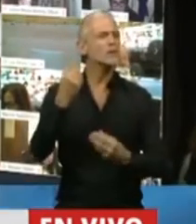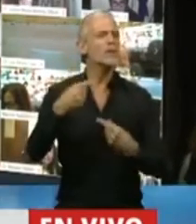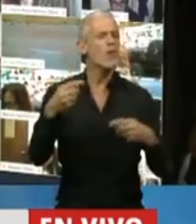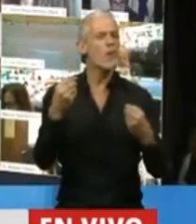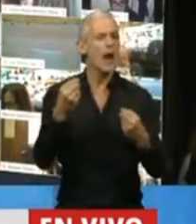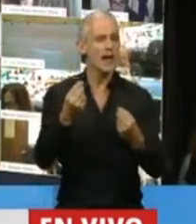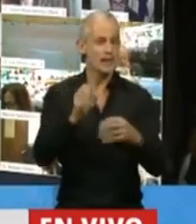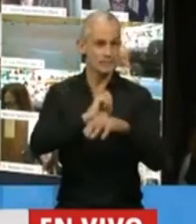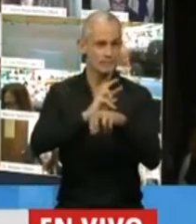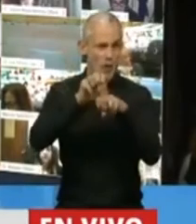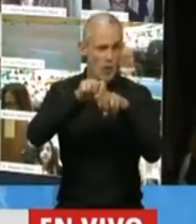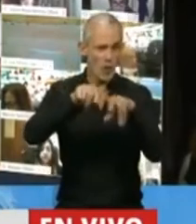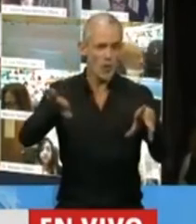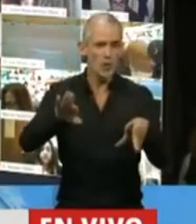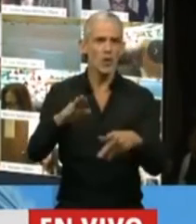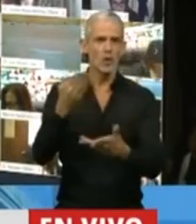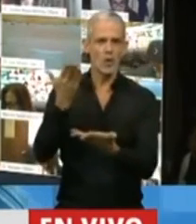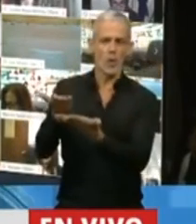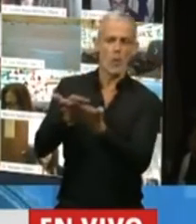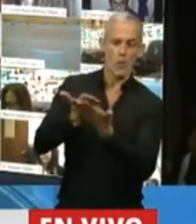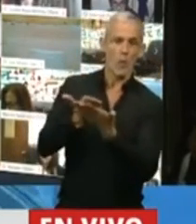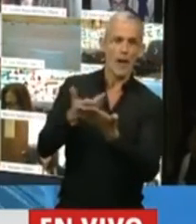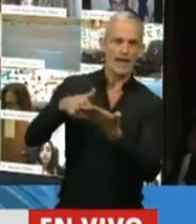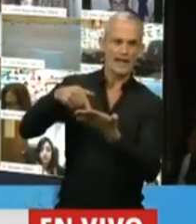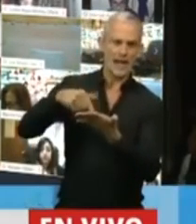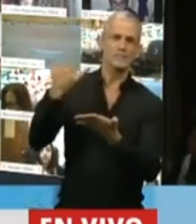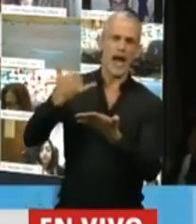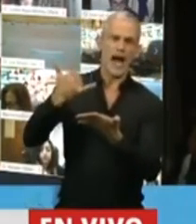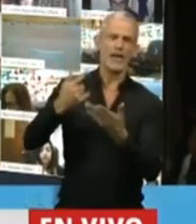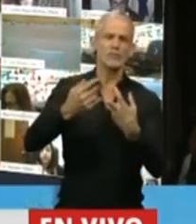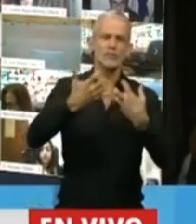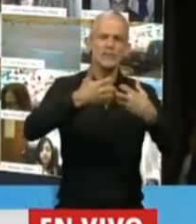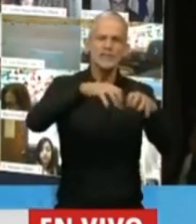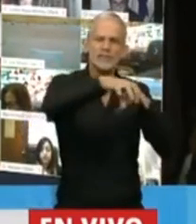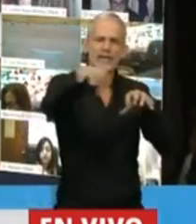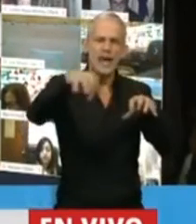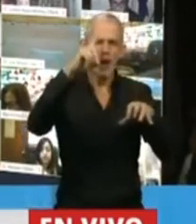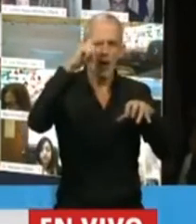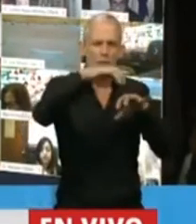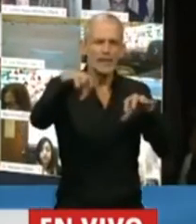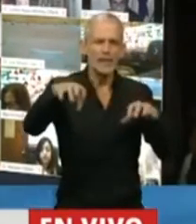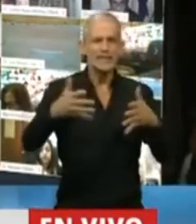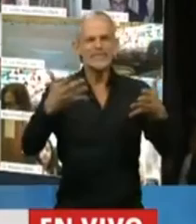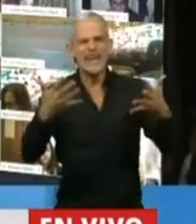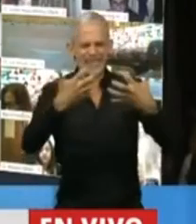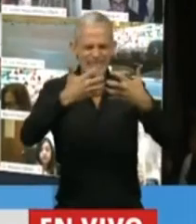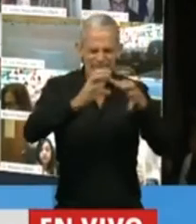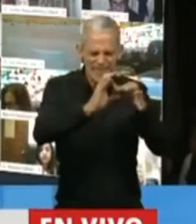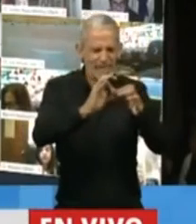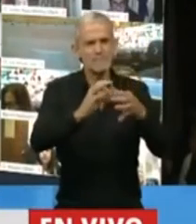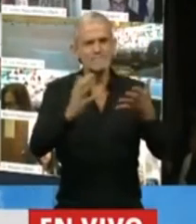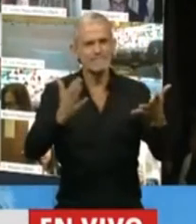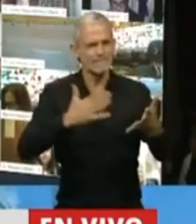esta pandemia nos demostró que tenemos un sistema de salud, si se lo puede llamar sistema, y lo digo